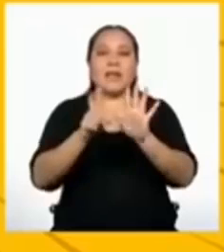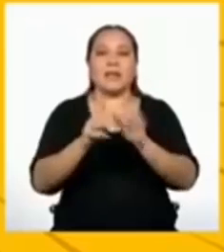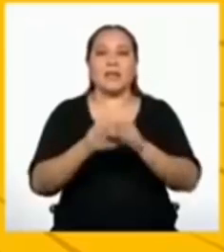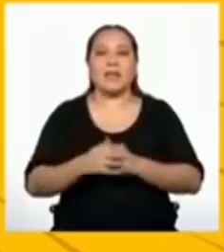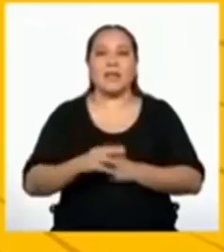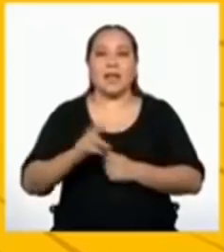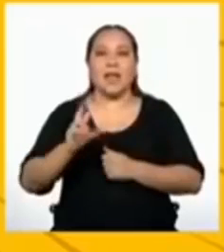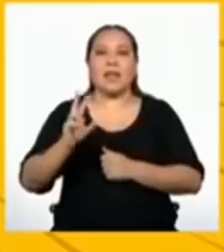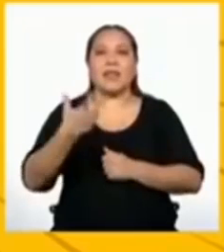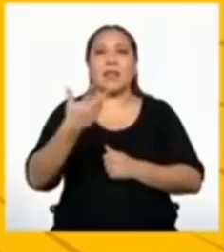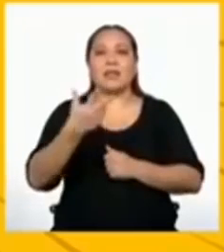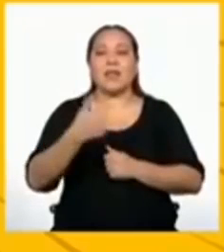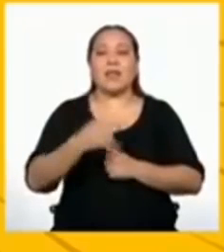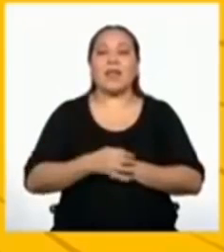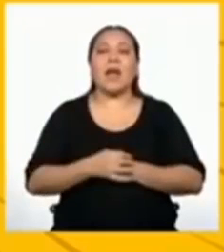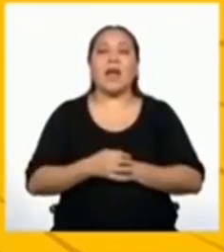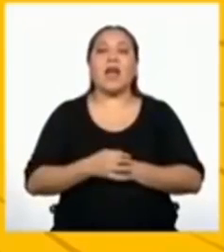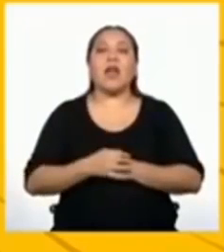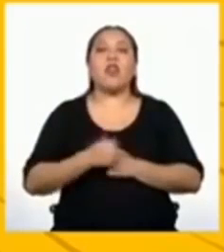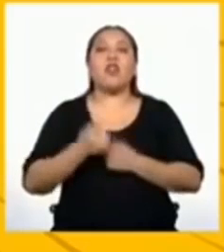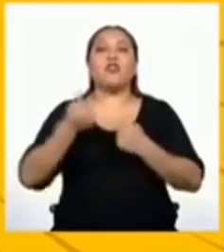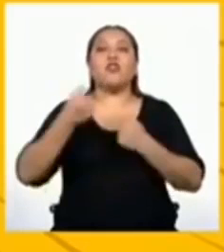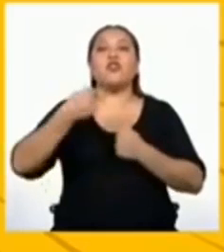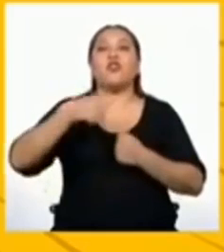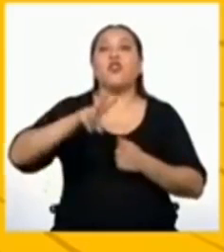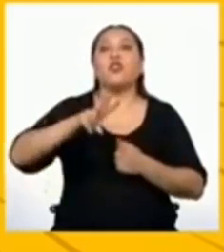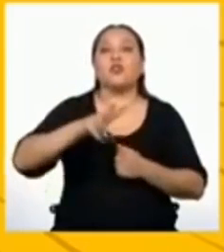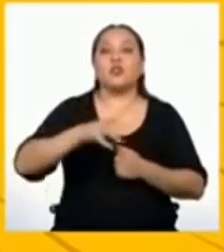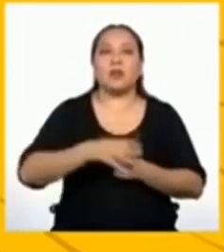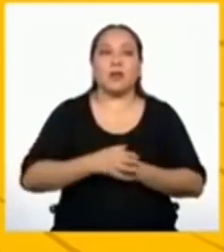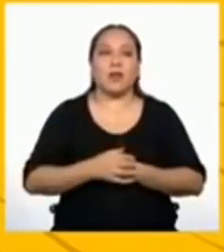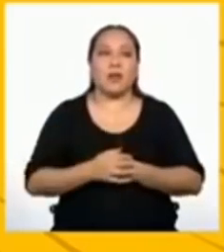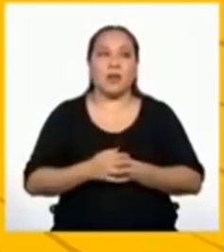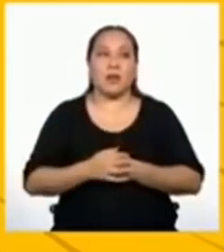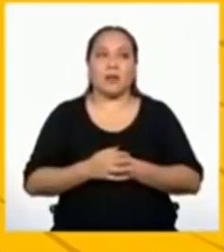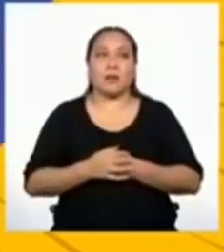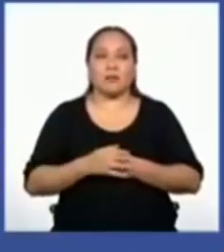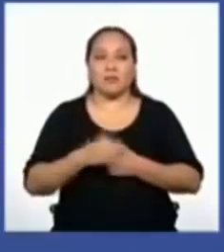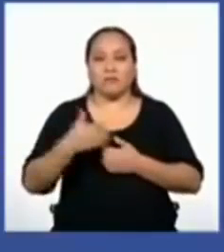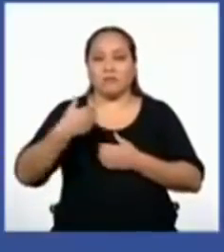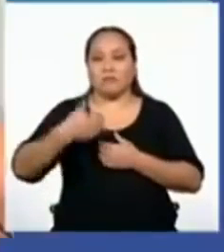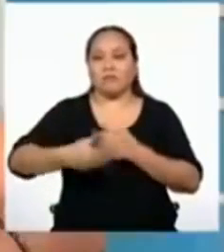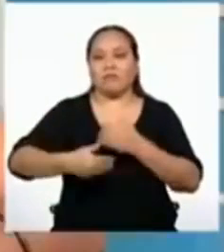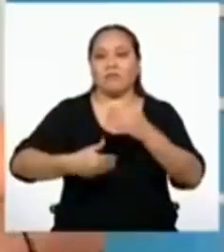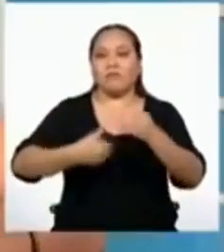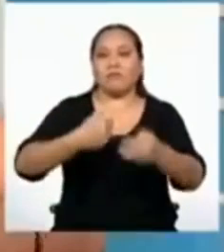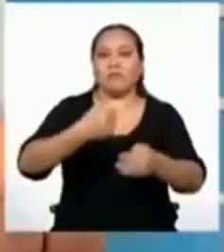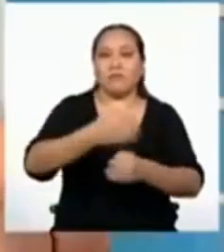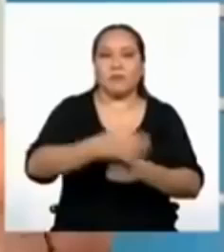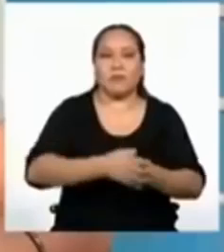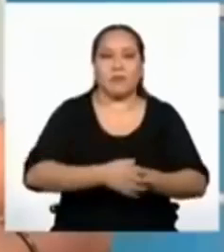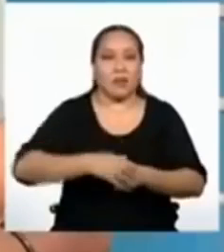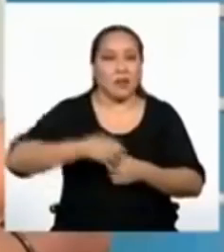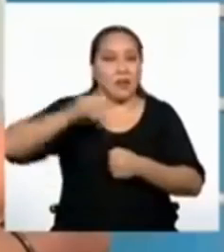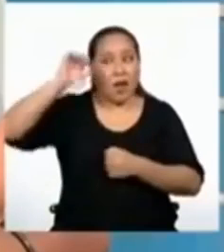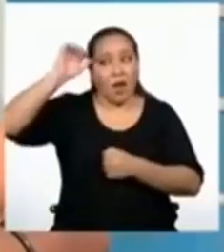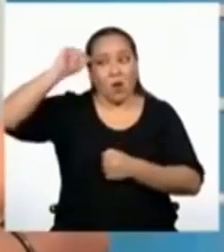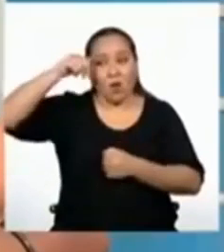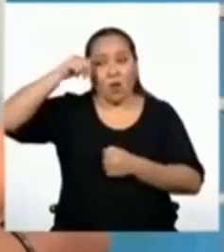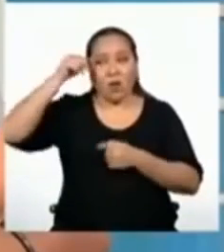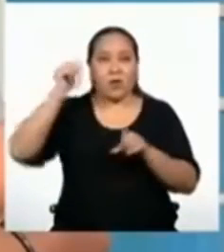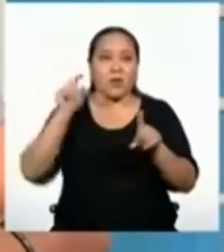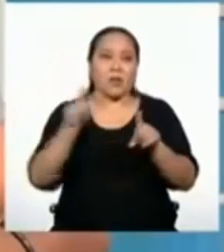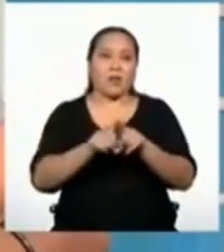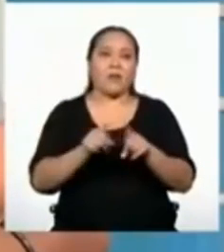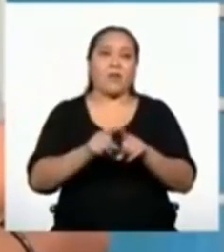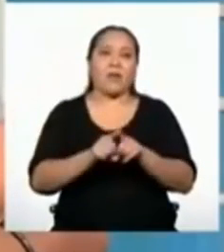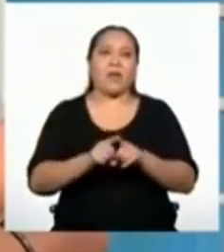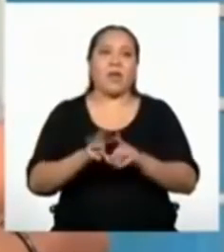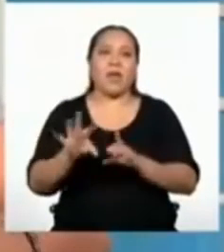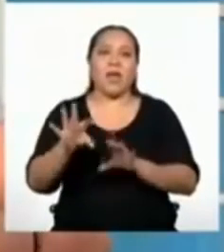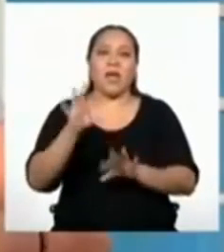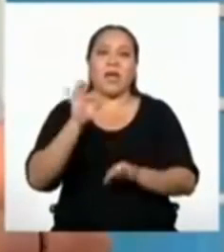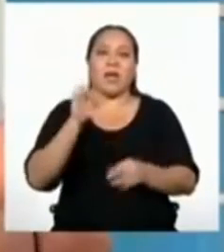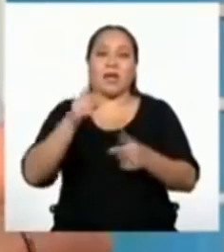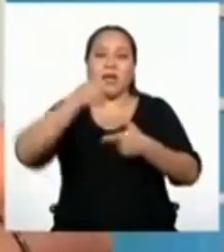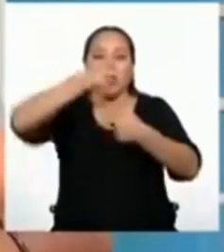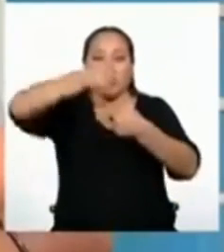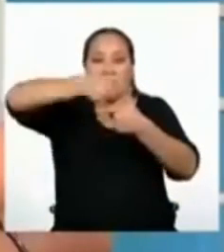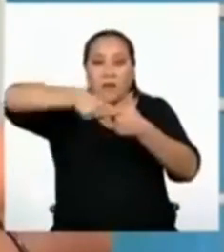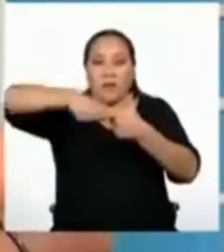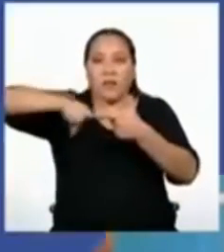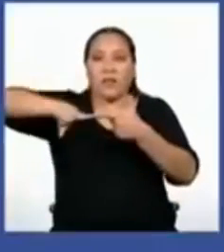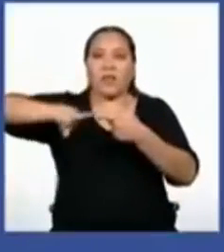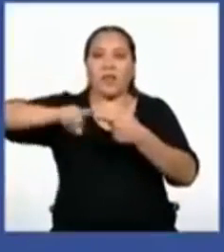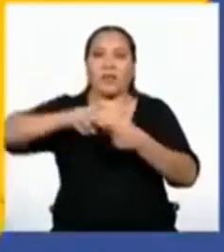la tercera será doce fichas. Y así continuamos. Recuerden también, pueden elegir dividir la cantidad